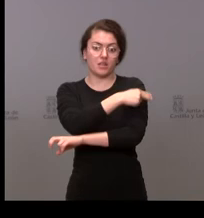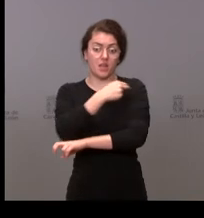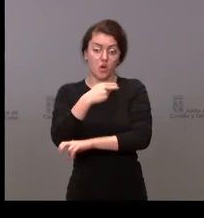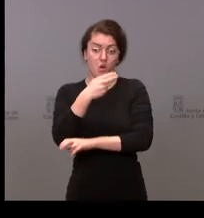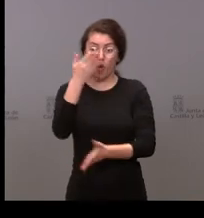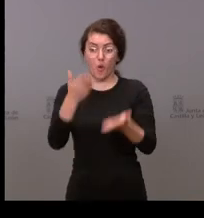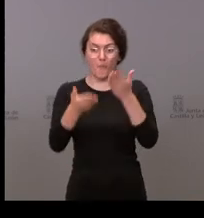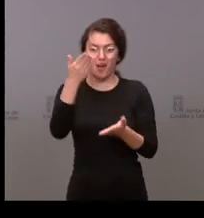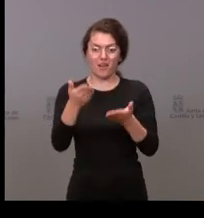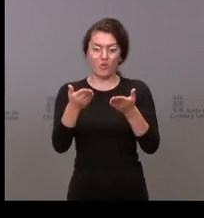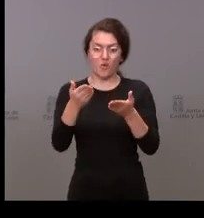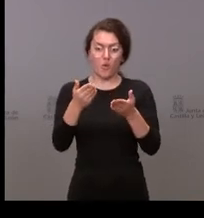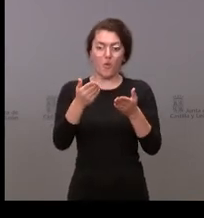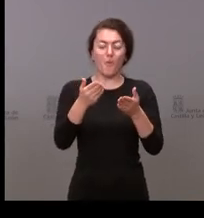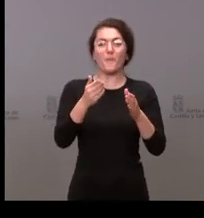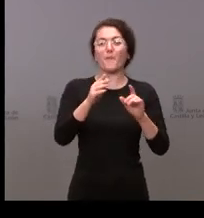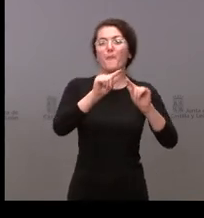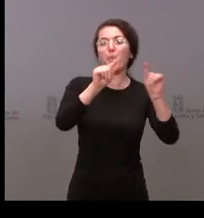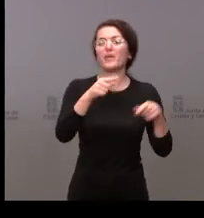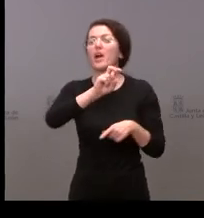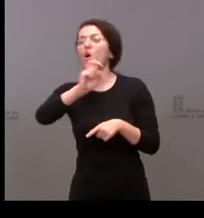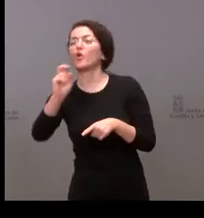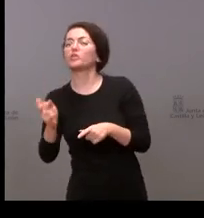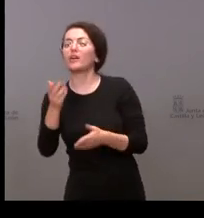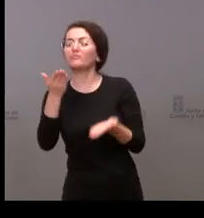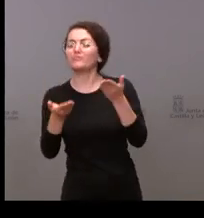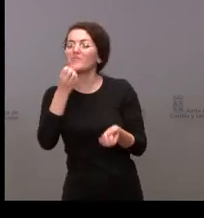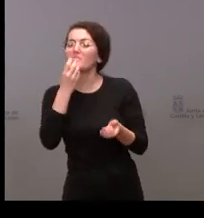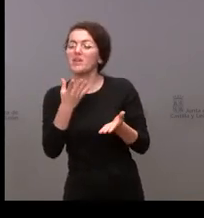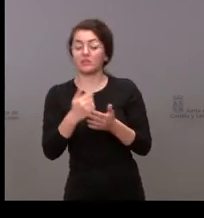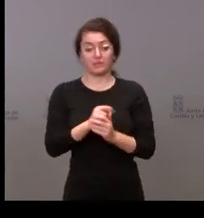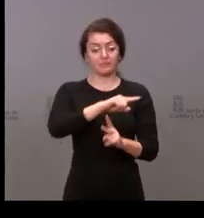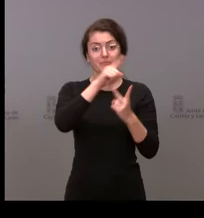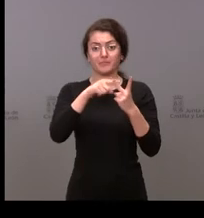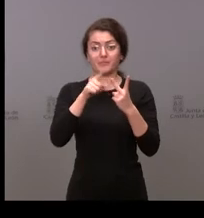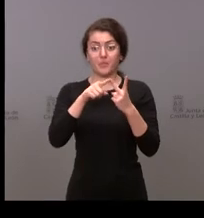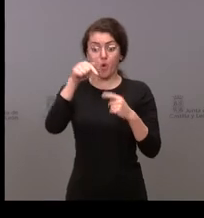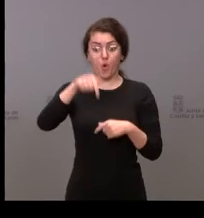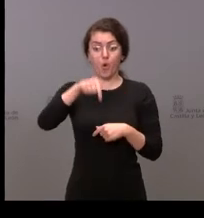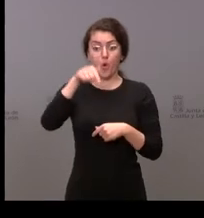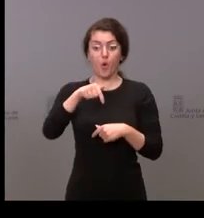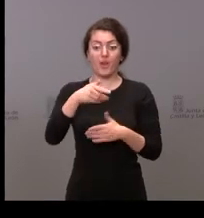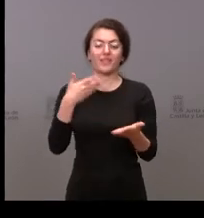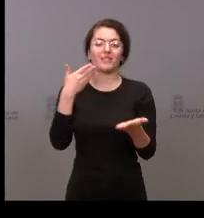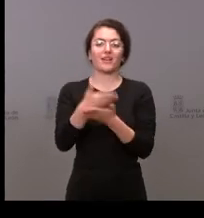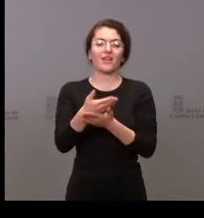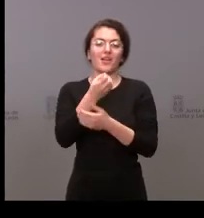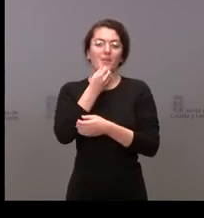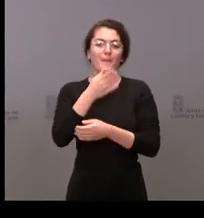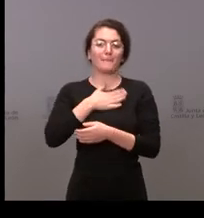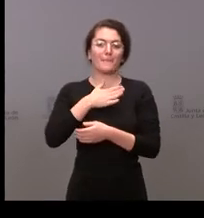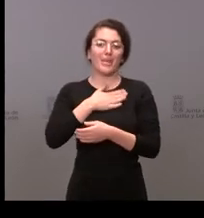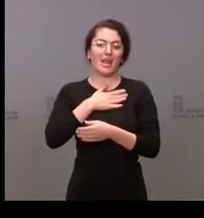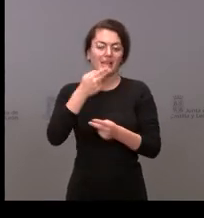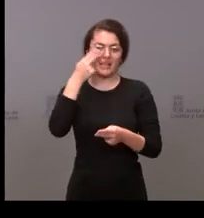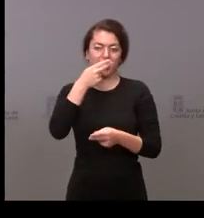provincias y por otro lado hoy que se ha declarado bien de interés cultural la casa de la tierra me gustaría también saber